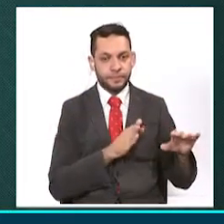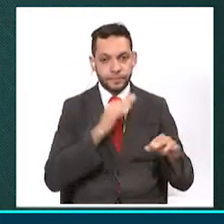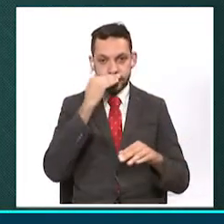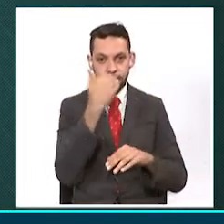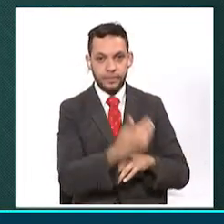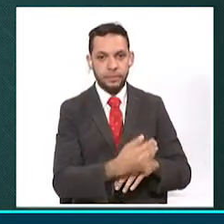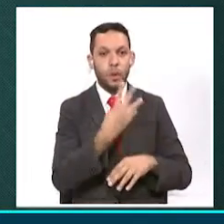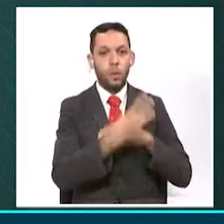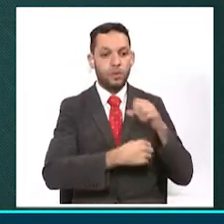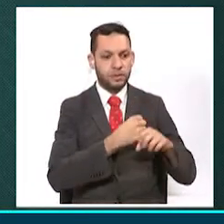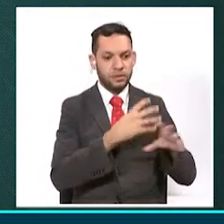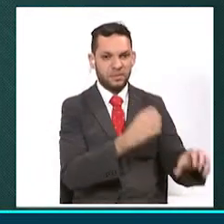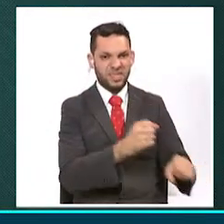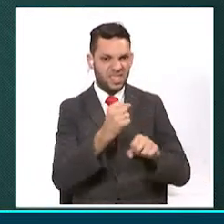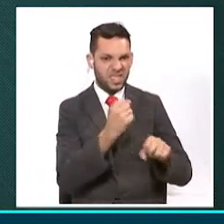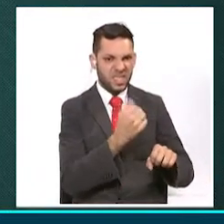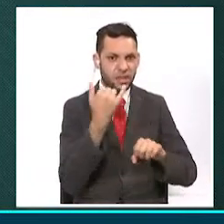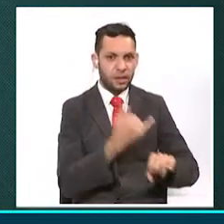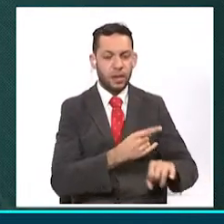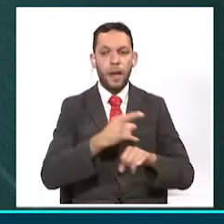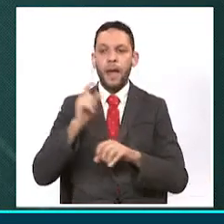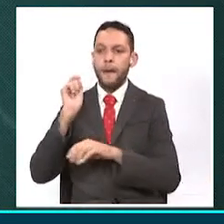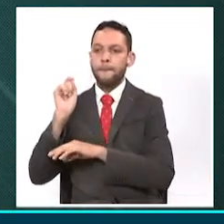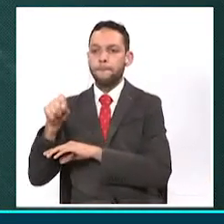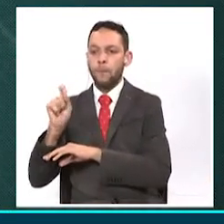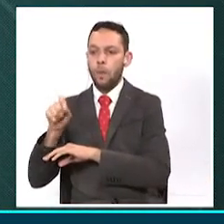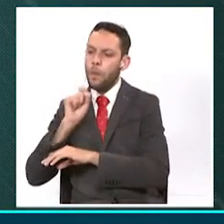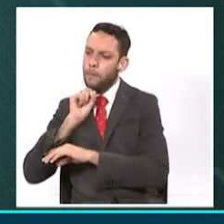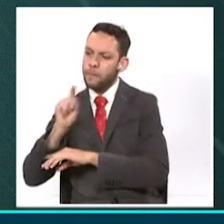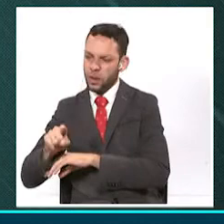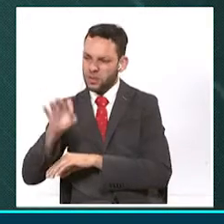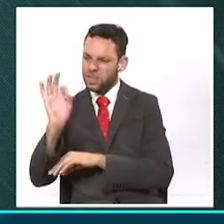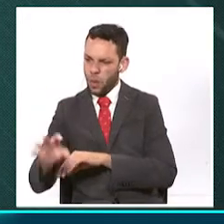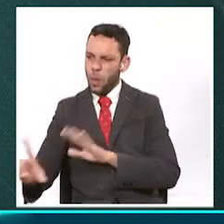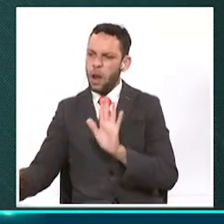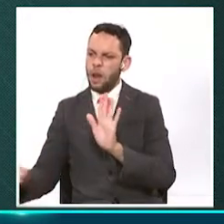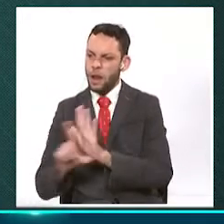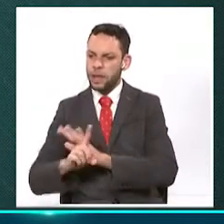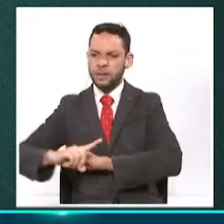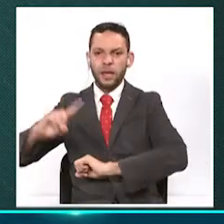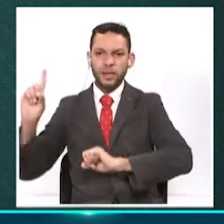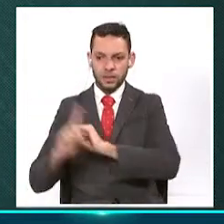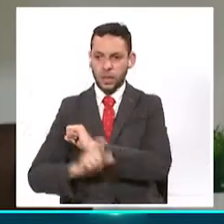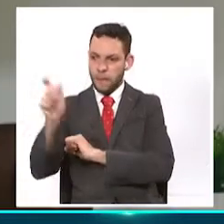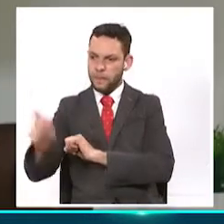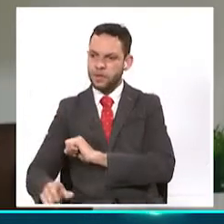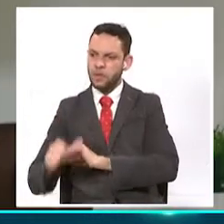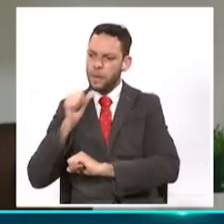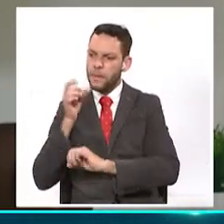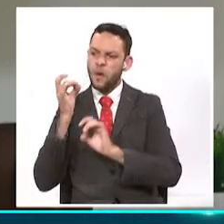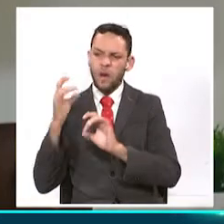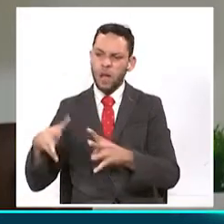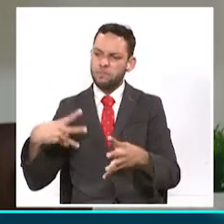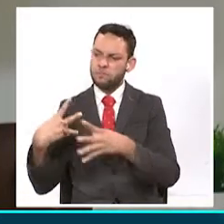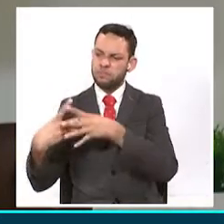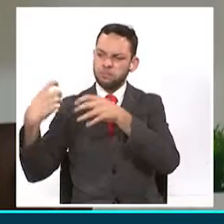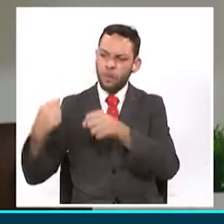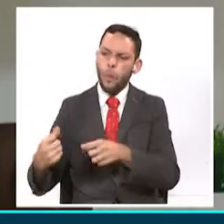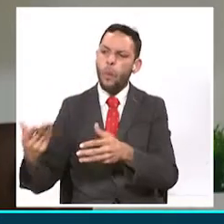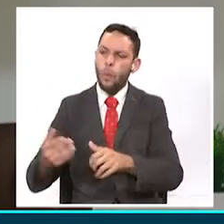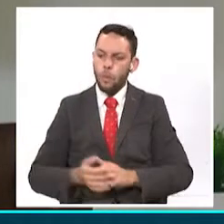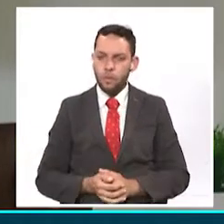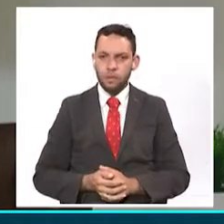Ángel Molina, Telecafé Noticias consultó con un abogado penalista cuál sería la pena que podría purgar el victimario. Básicamente la